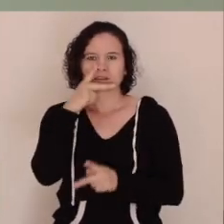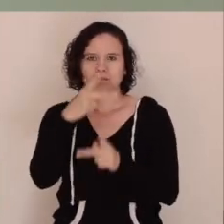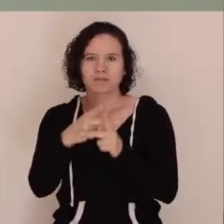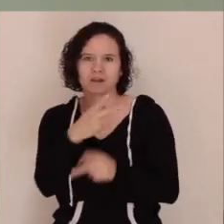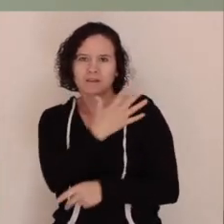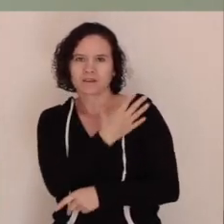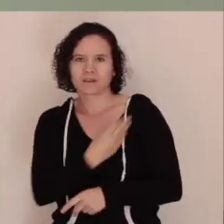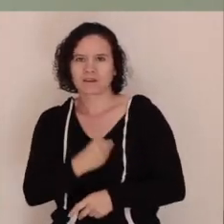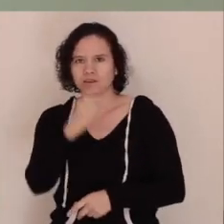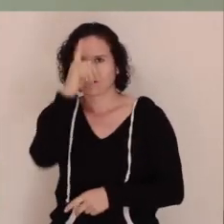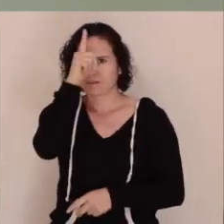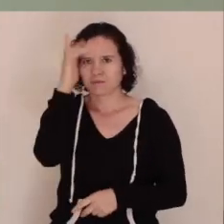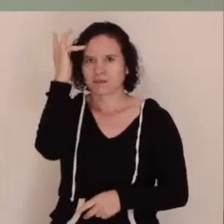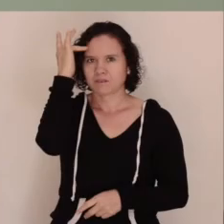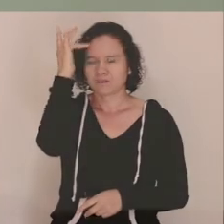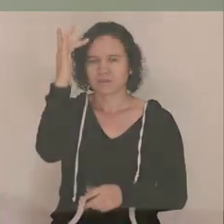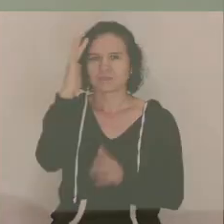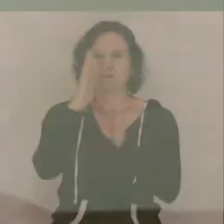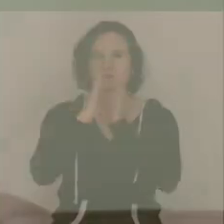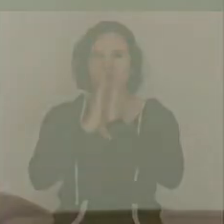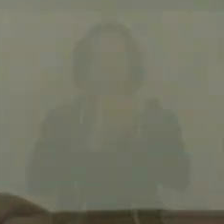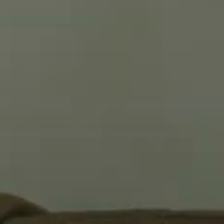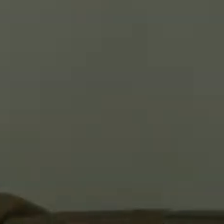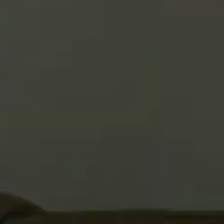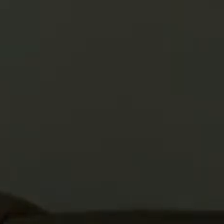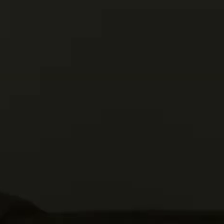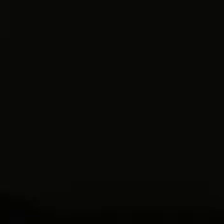del Hijo y del Espíritu Santo. Amén.